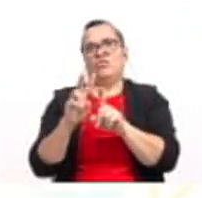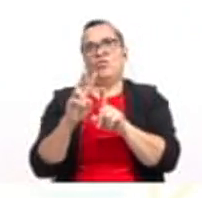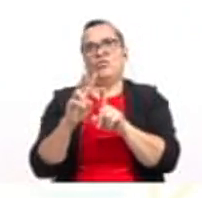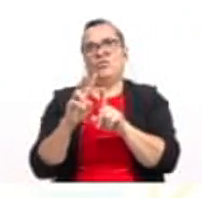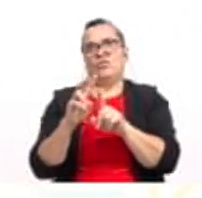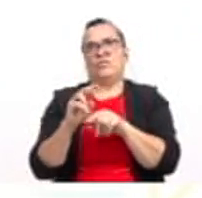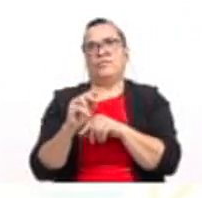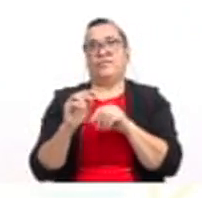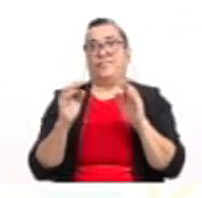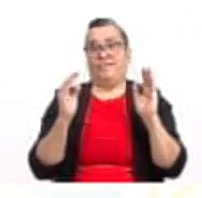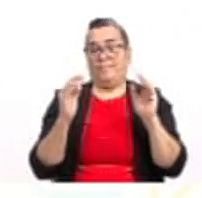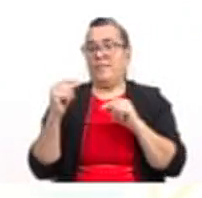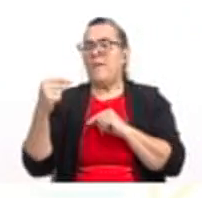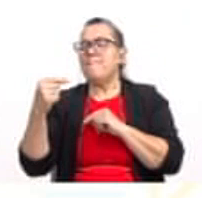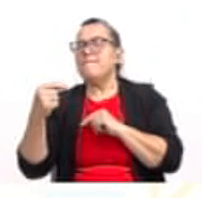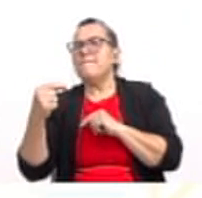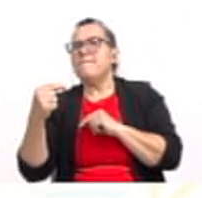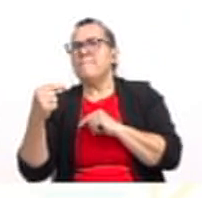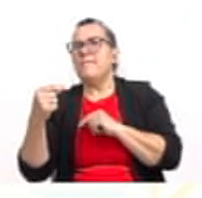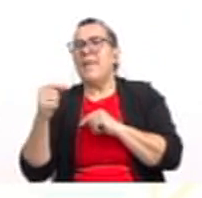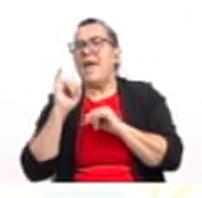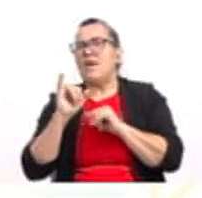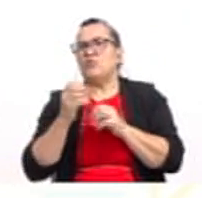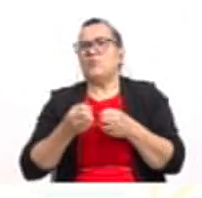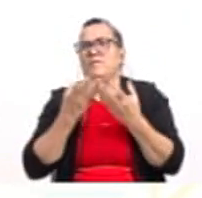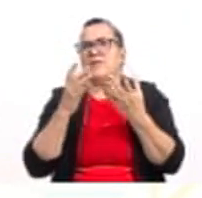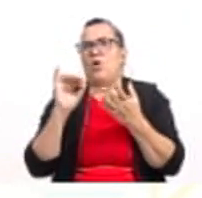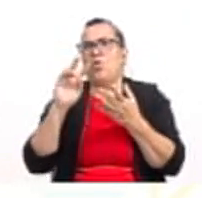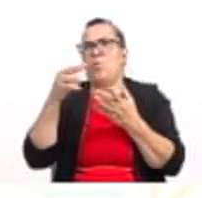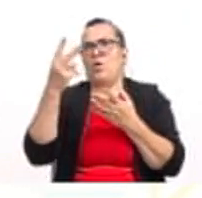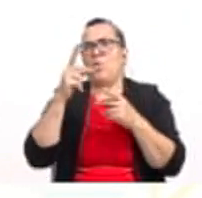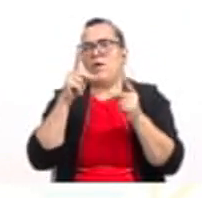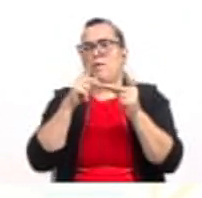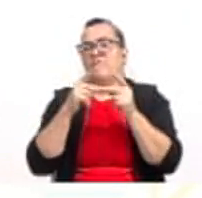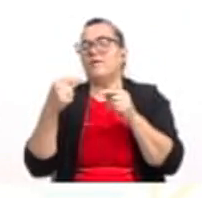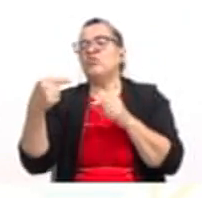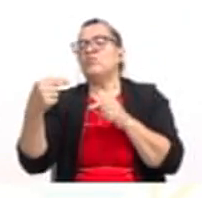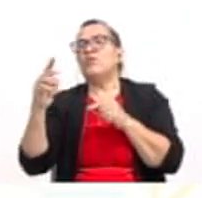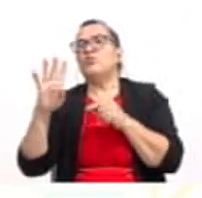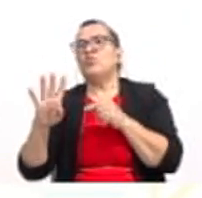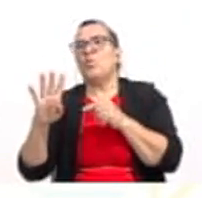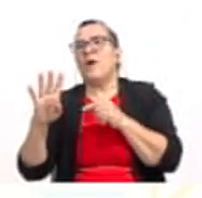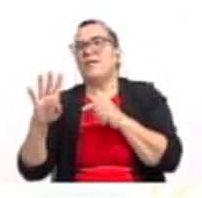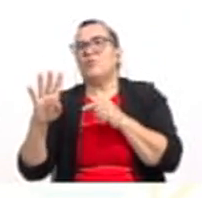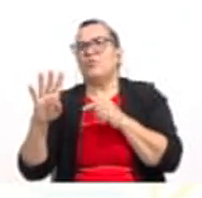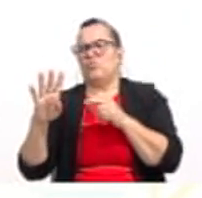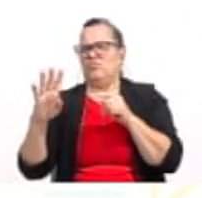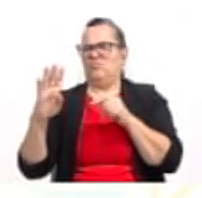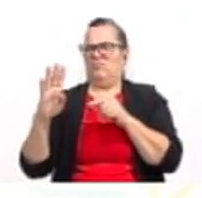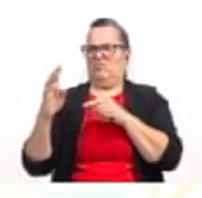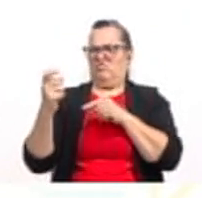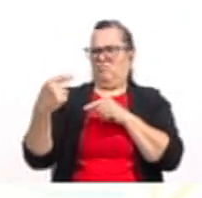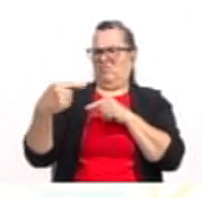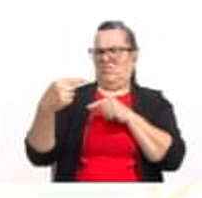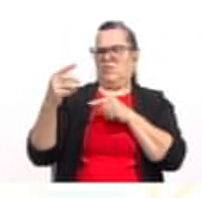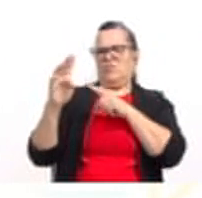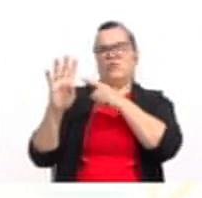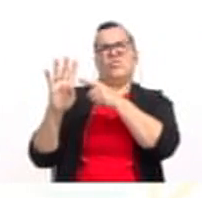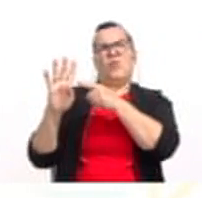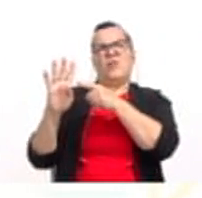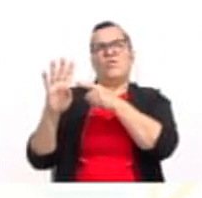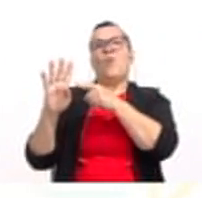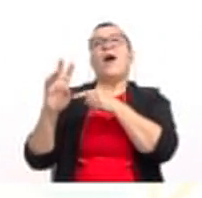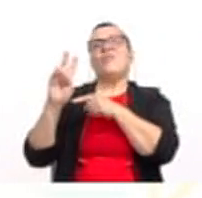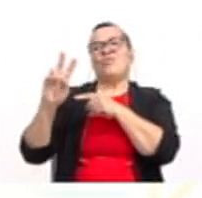perdón, ya está expresado como el cuadrado perfecto. Menos 4, ¿de dónde salió el menos 4? De 2